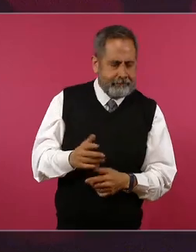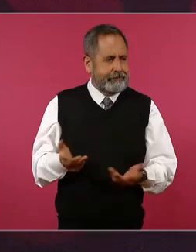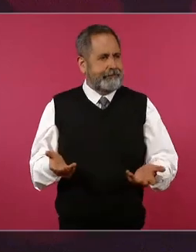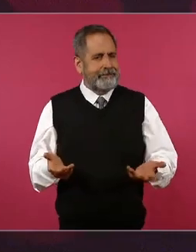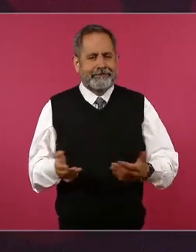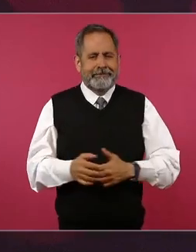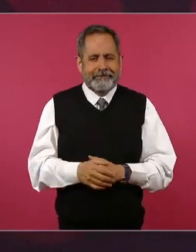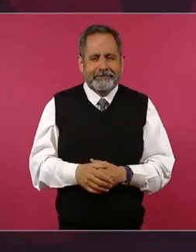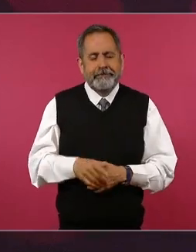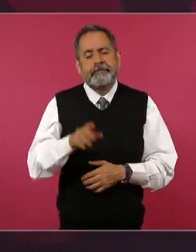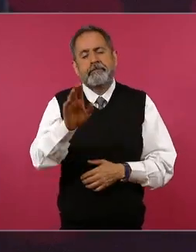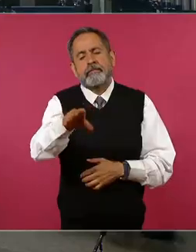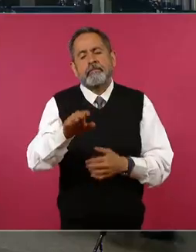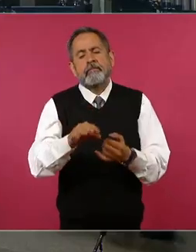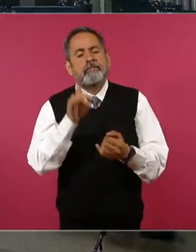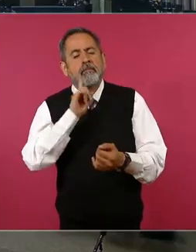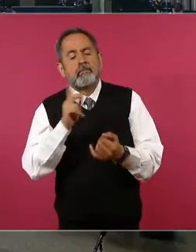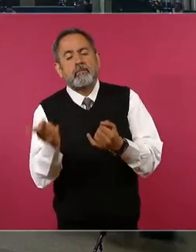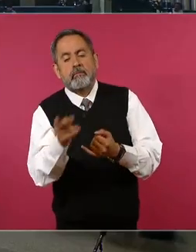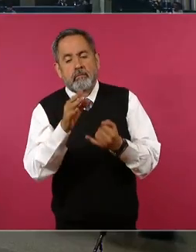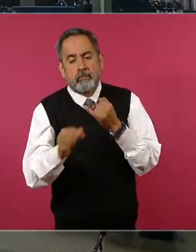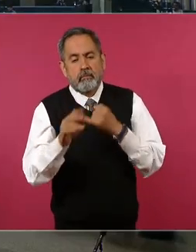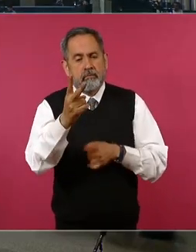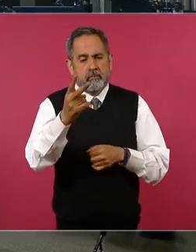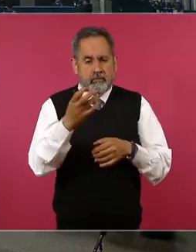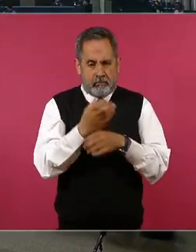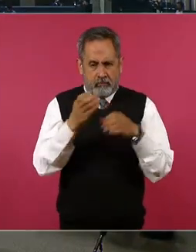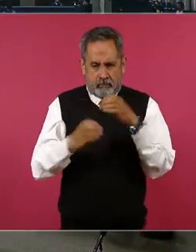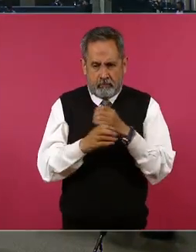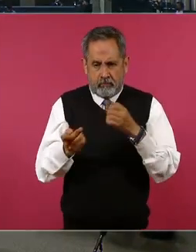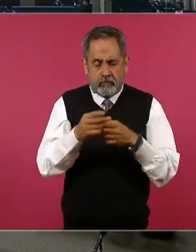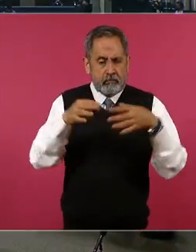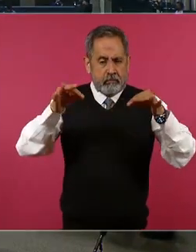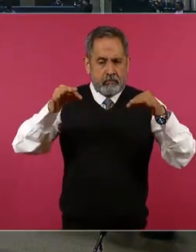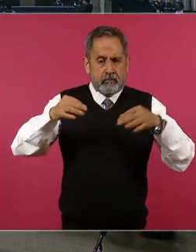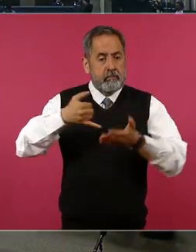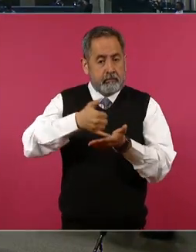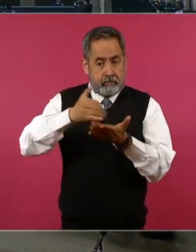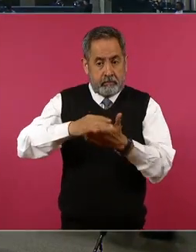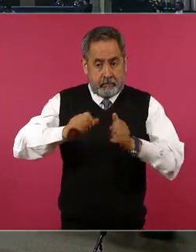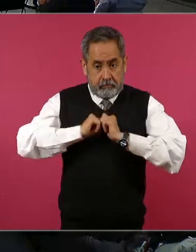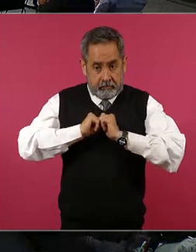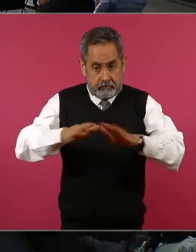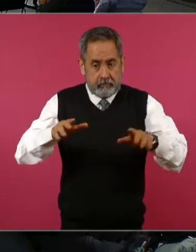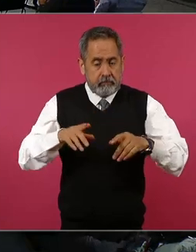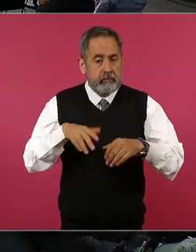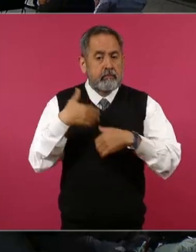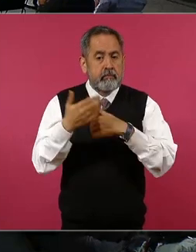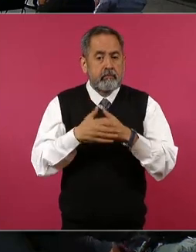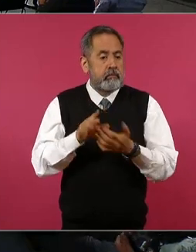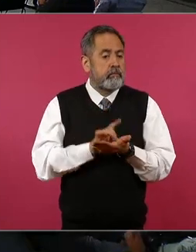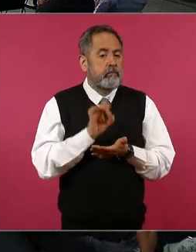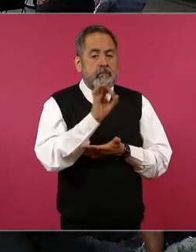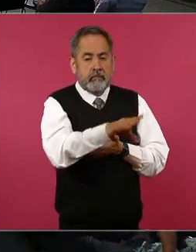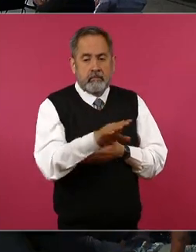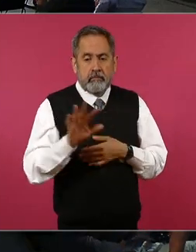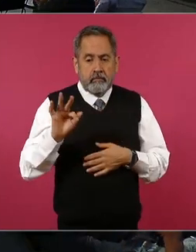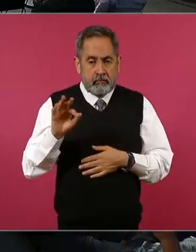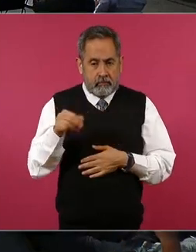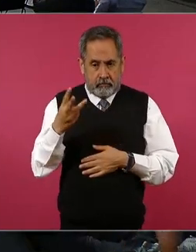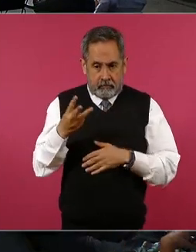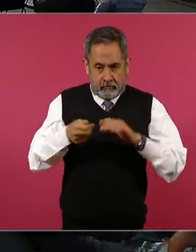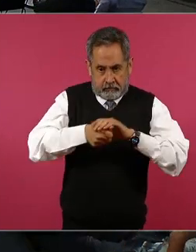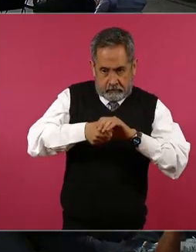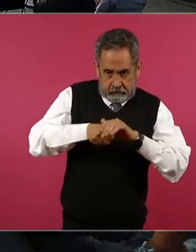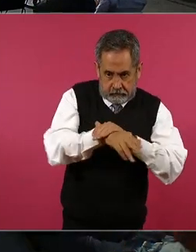presidente finalmente preguntarle de dos documentos uno si va a ser público el informe que les envió a los padres de los 43 jóvenes de